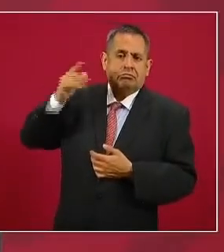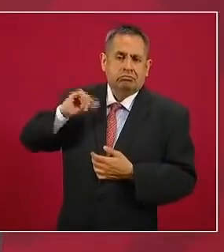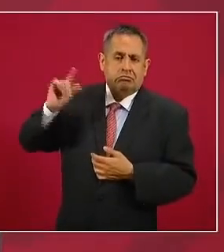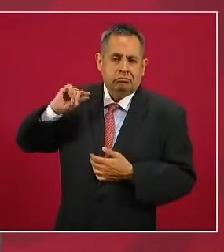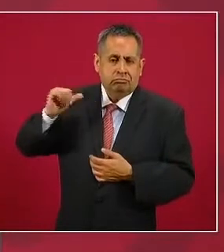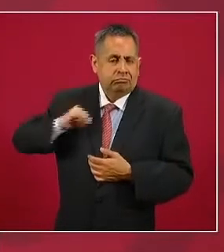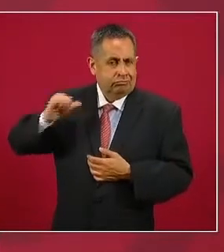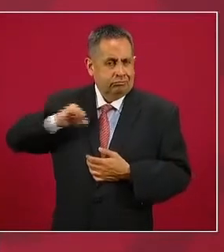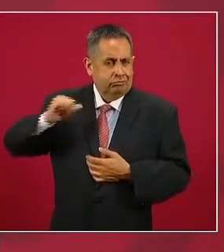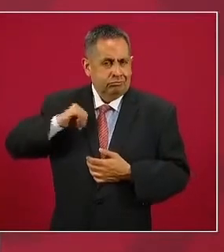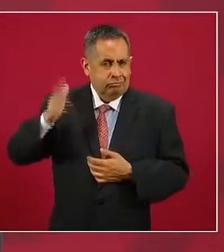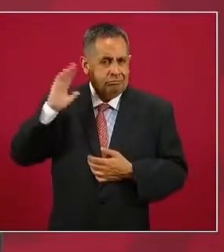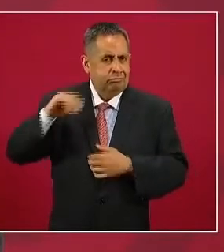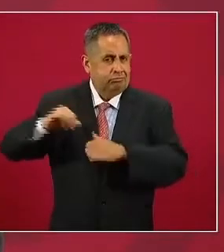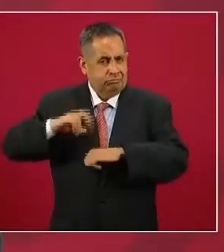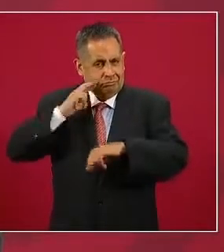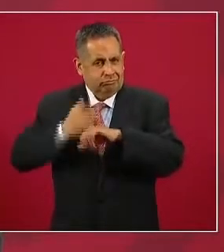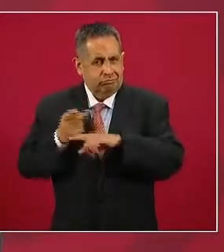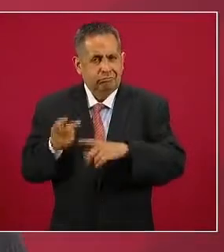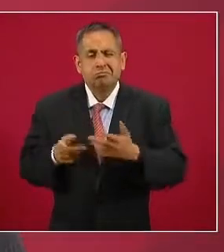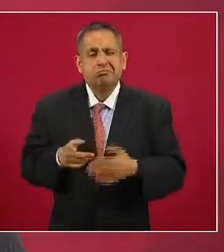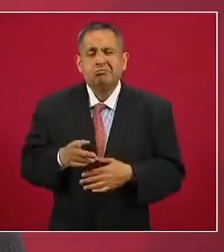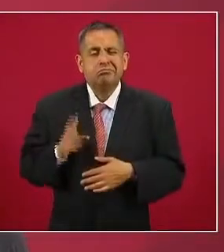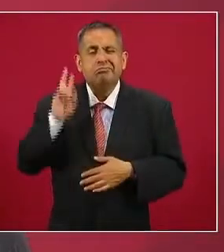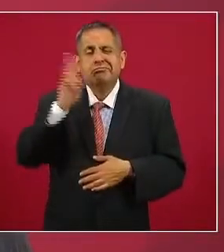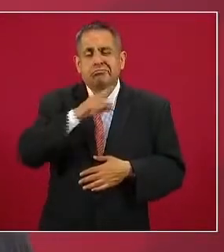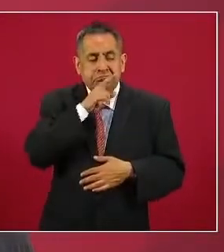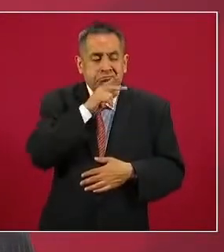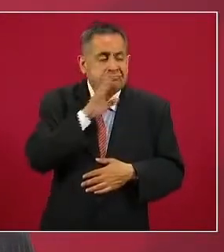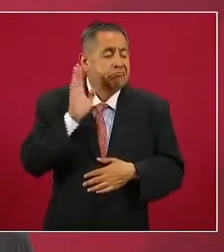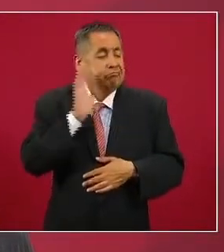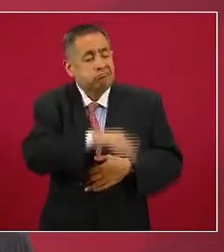no les preocupaba